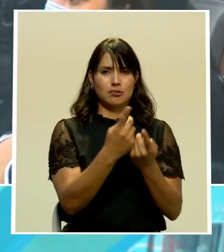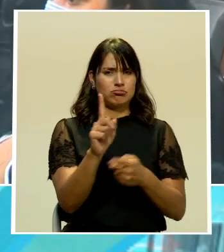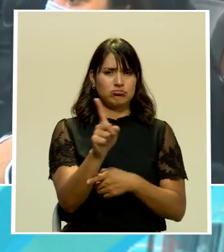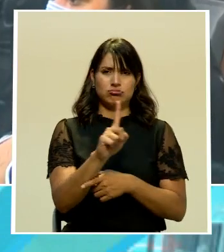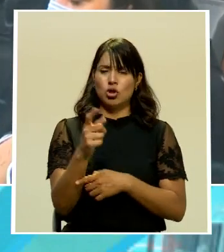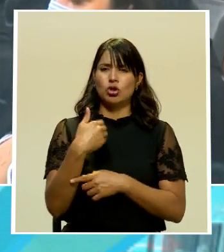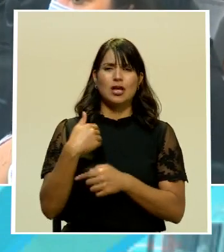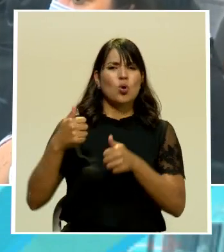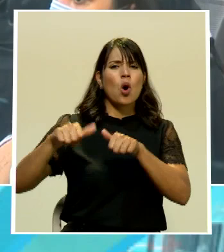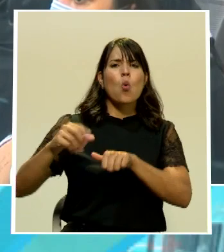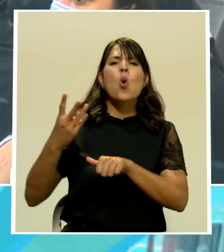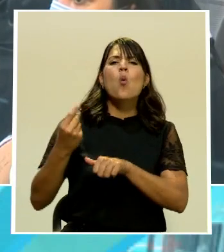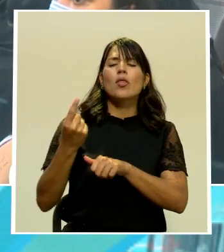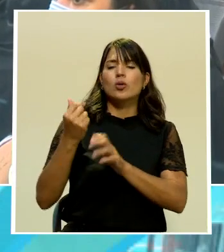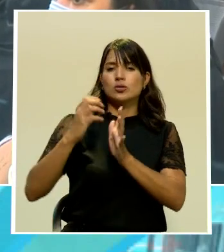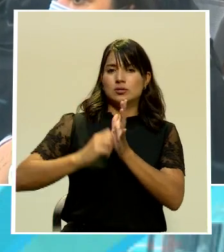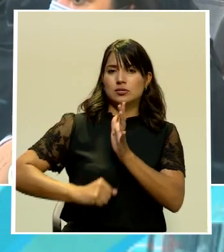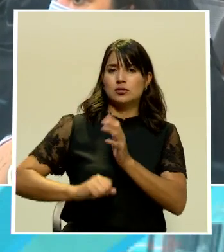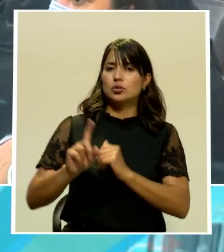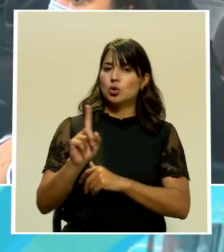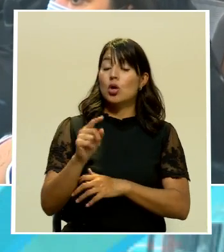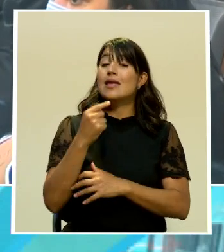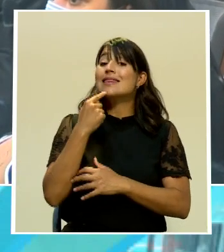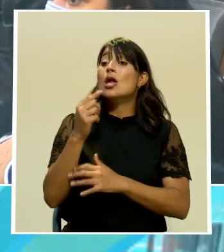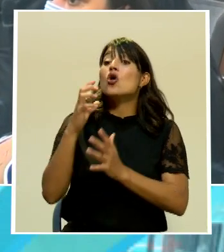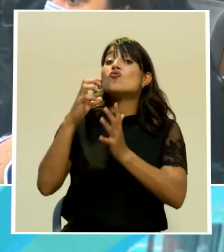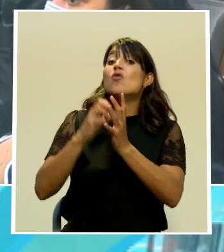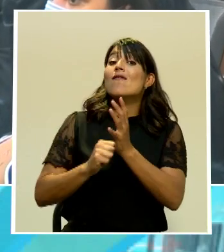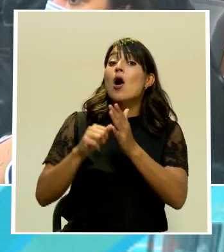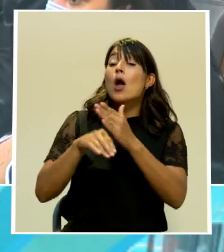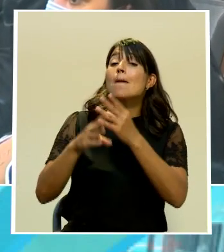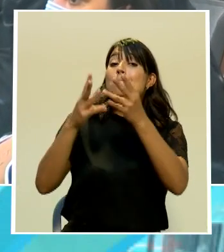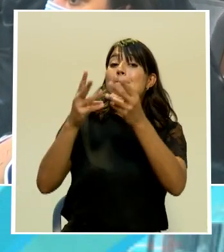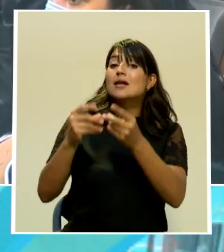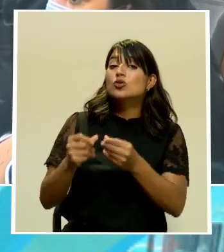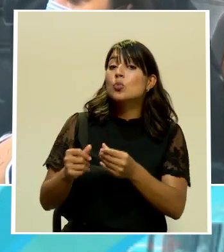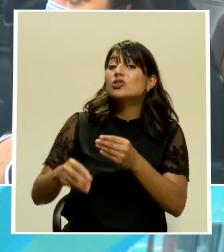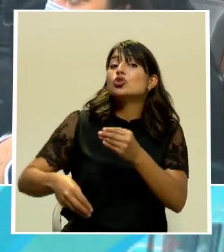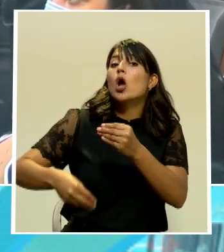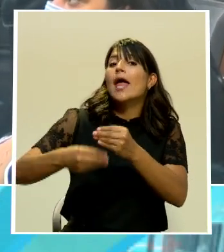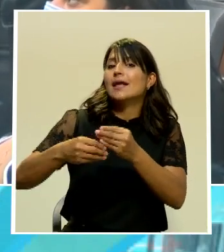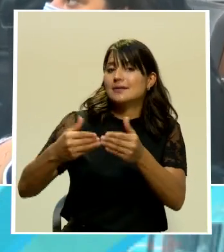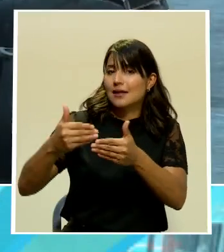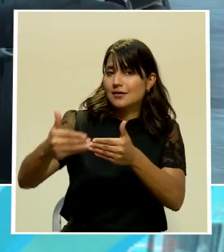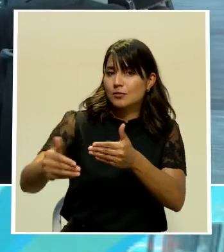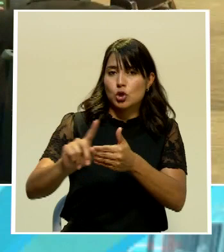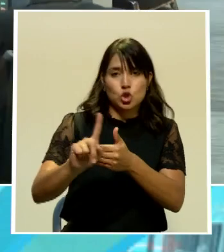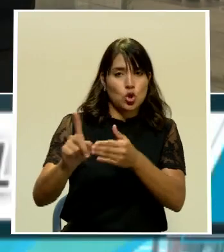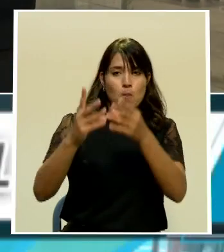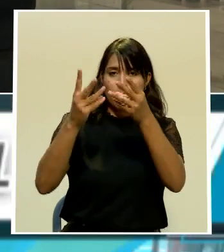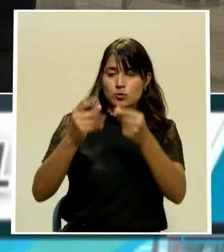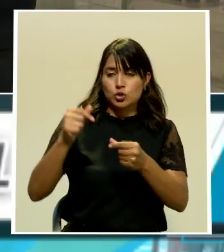era que este rebajo sería un presupuesto extraordinario y no en el que se está viendo esta noche, don Ernesto.